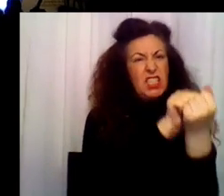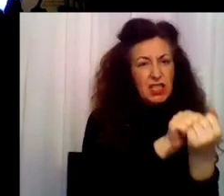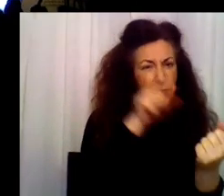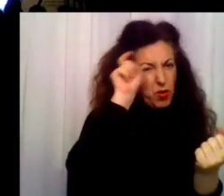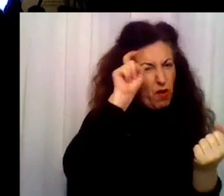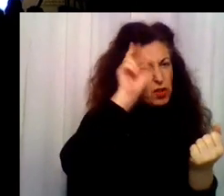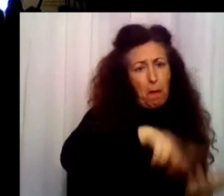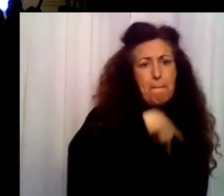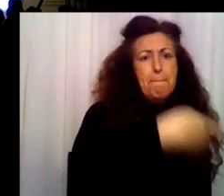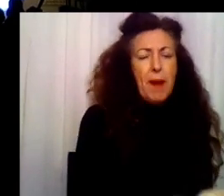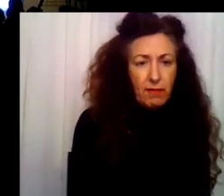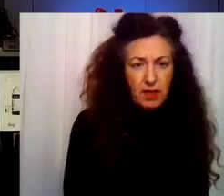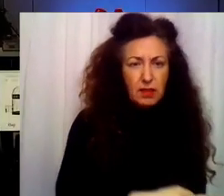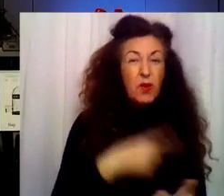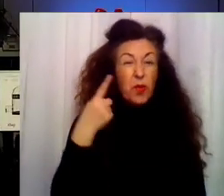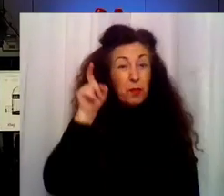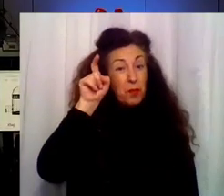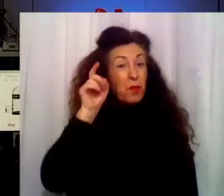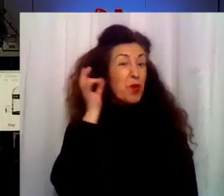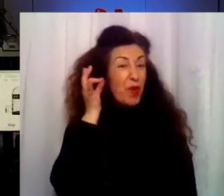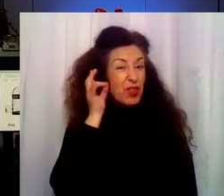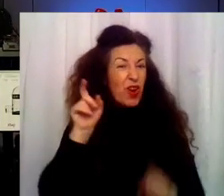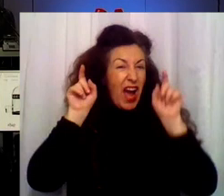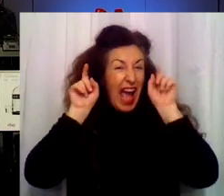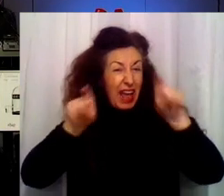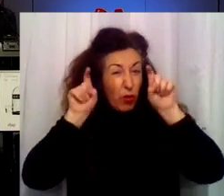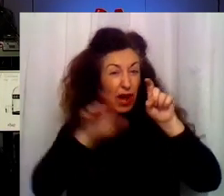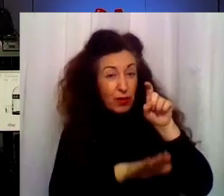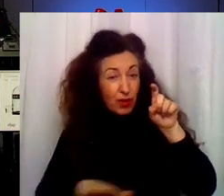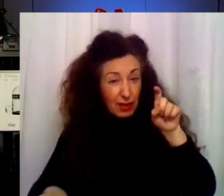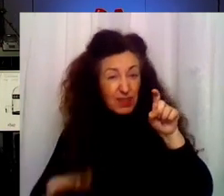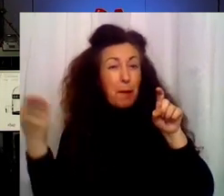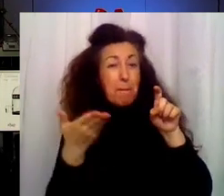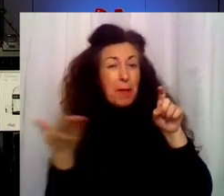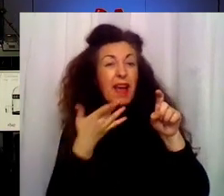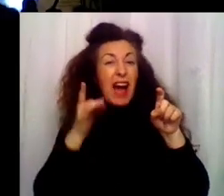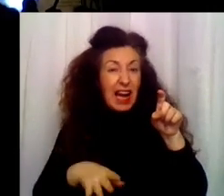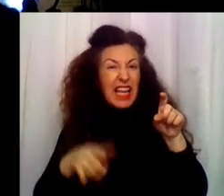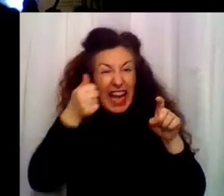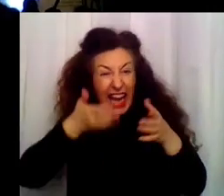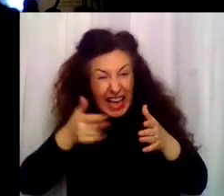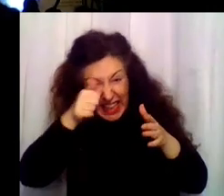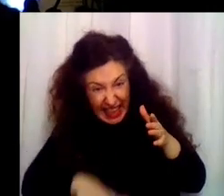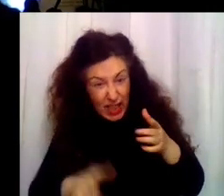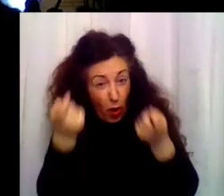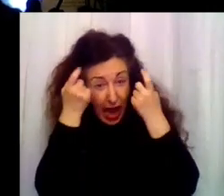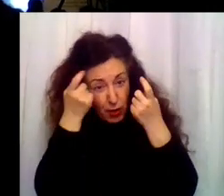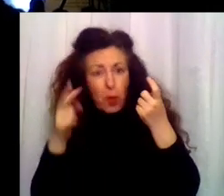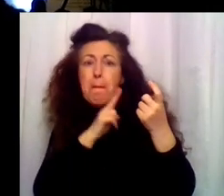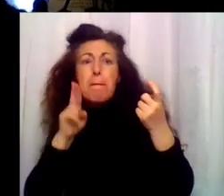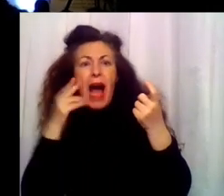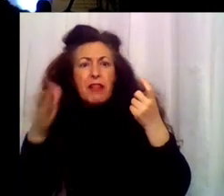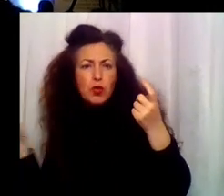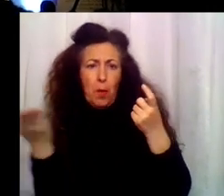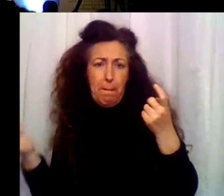comentan y no me lo puedo creer. Una profesora de educación infantil ha sido agredida por la madre de un niño de su clase. Faltándole al respeto delante de los niños. Que no